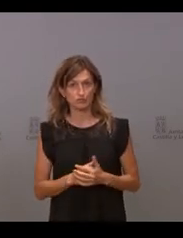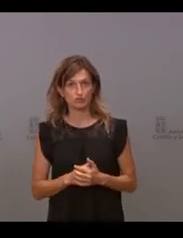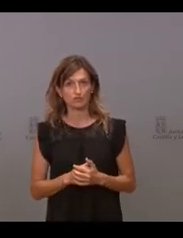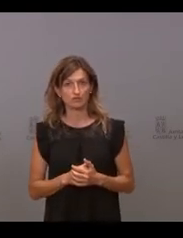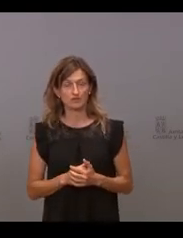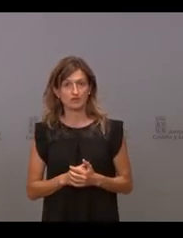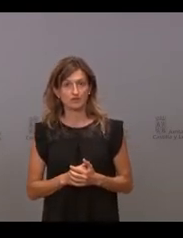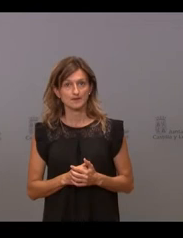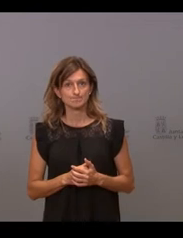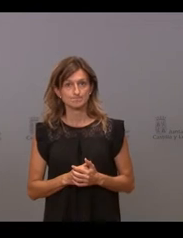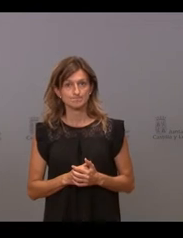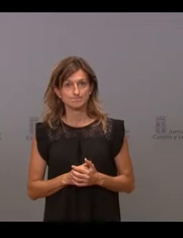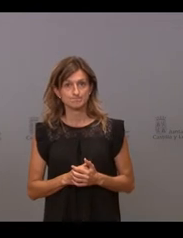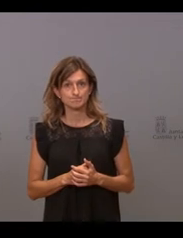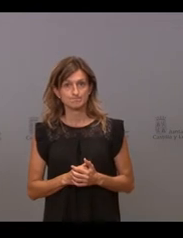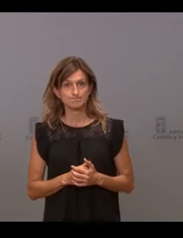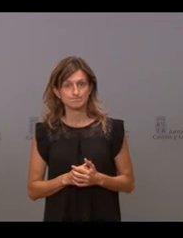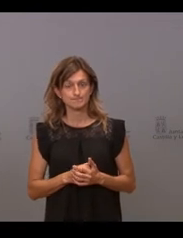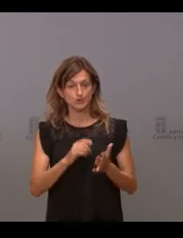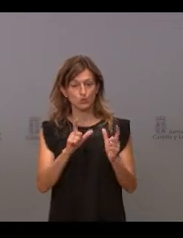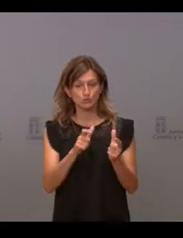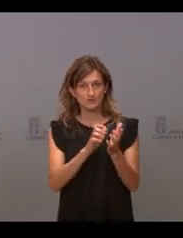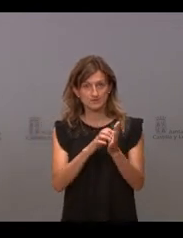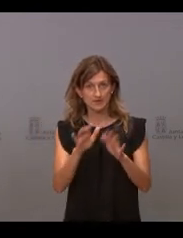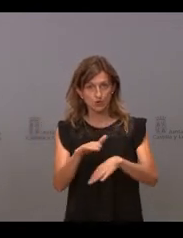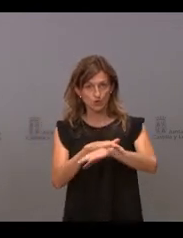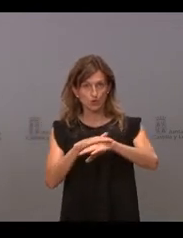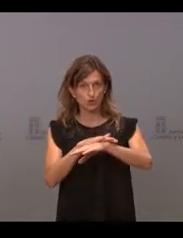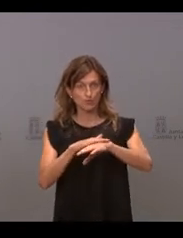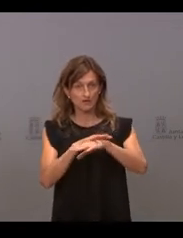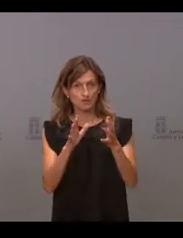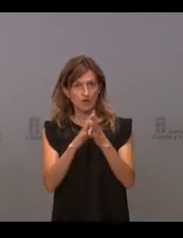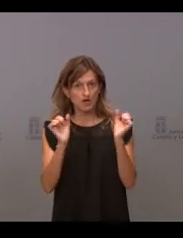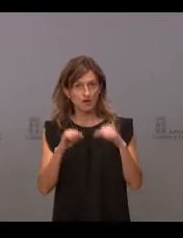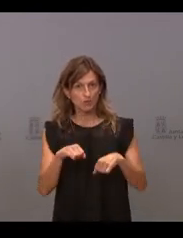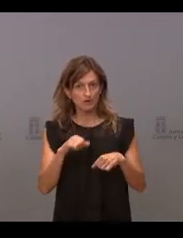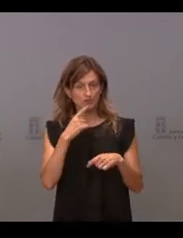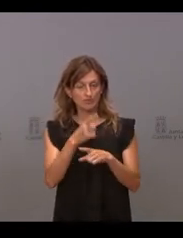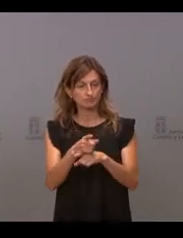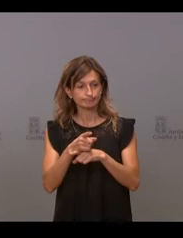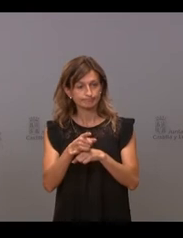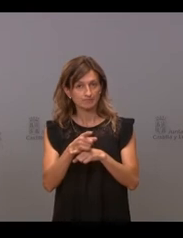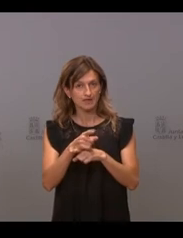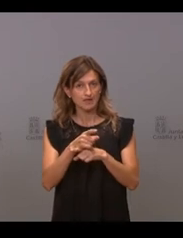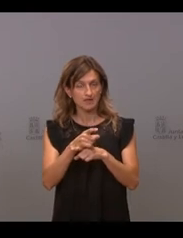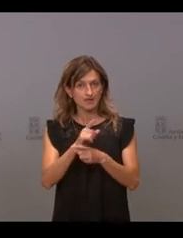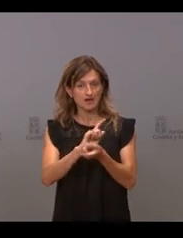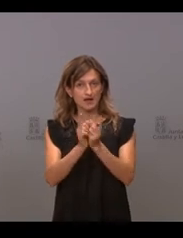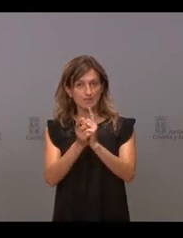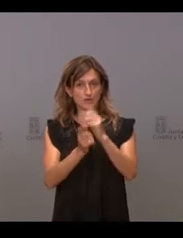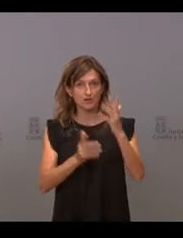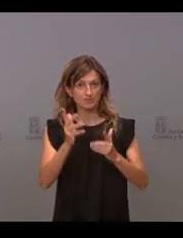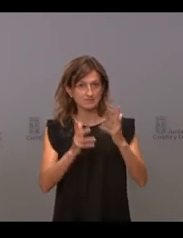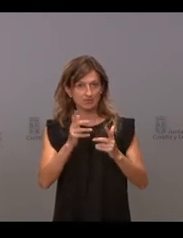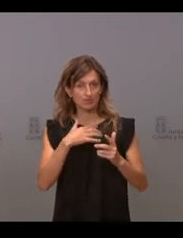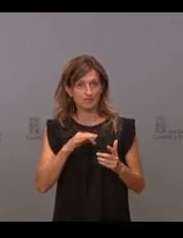sí que sí estaría la Junta de Castilla y León, el Gobierno de la Junta de Castilla y León, de acuerdo con exigir o solicitar un cambio en esa legislación que permita